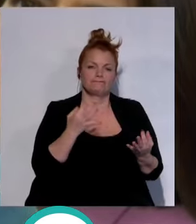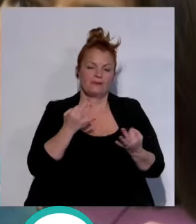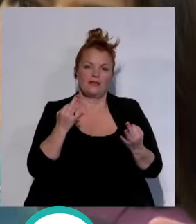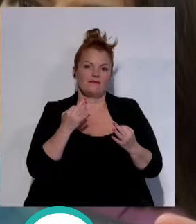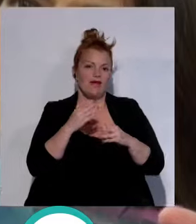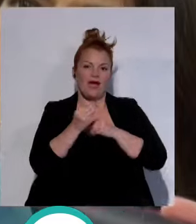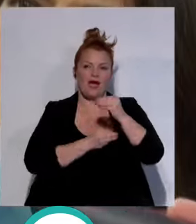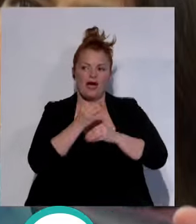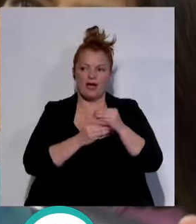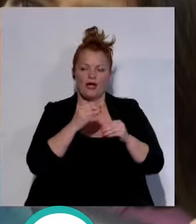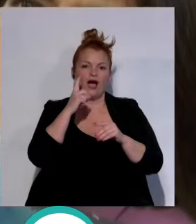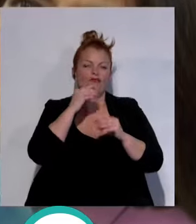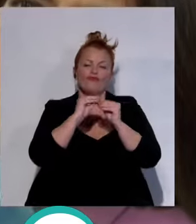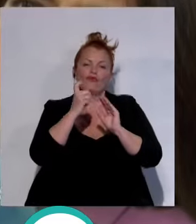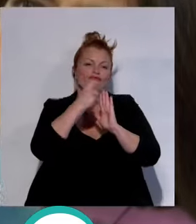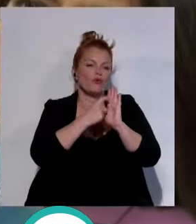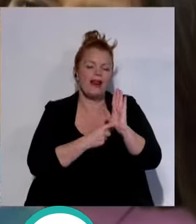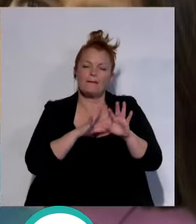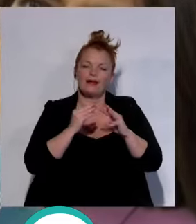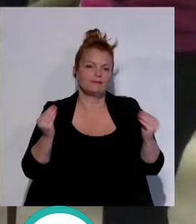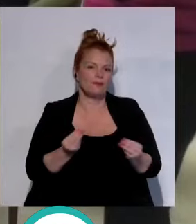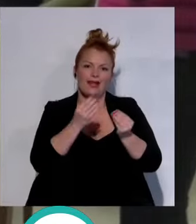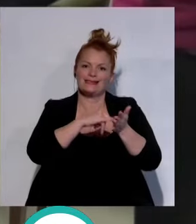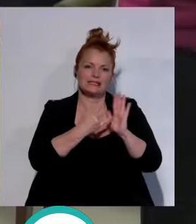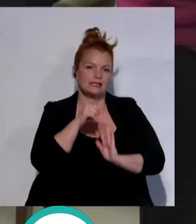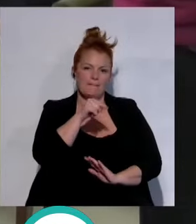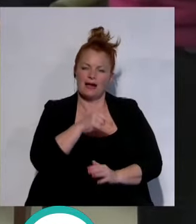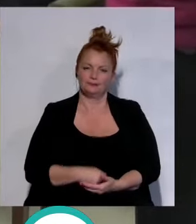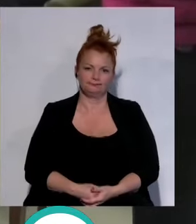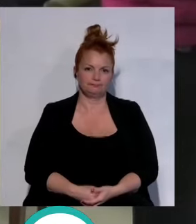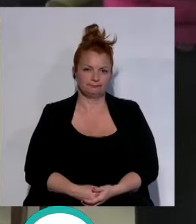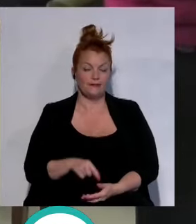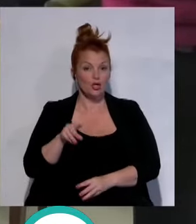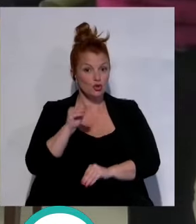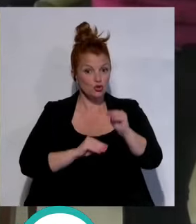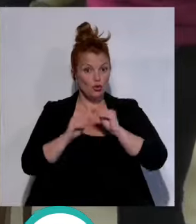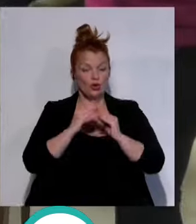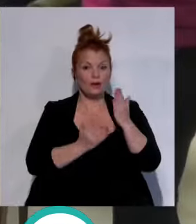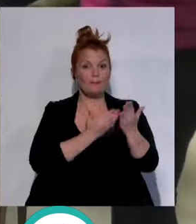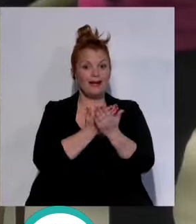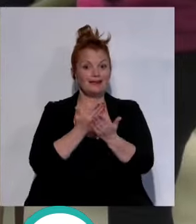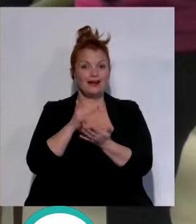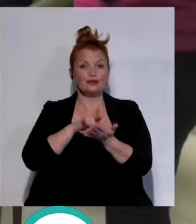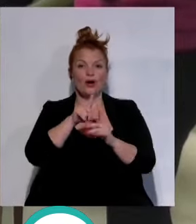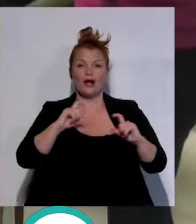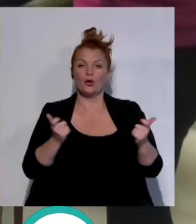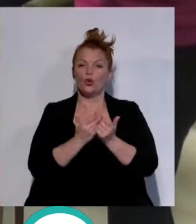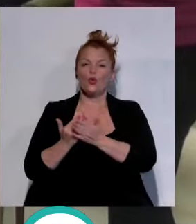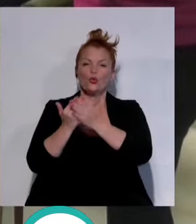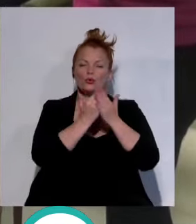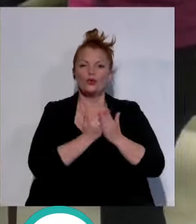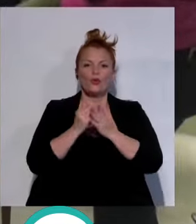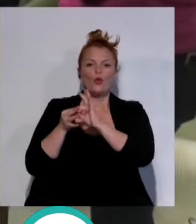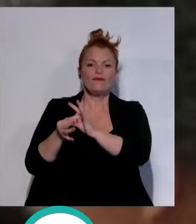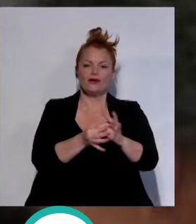propiciar fórmulas de mejorar el sistema entre las soluciones planteadas en la reunión el estudio de la